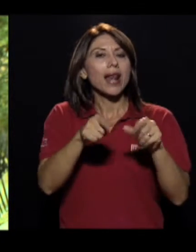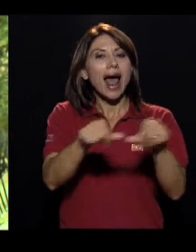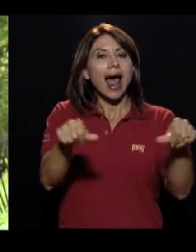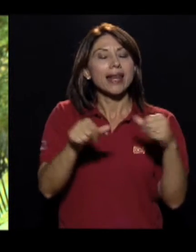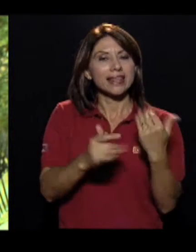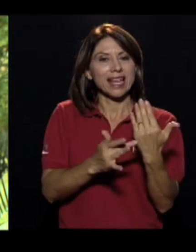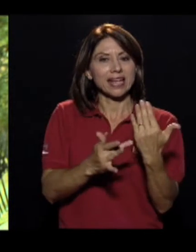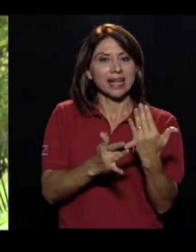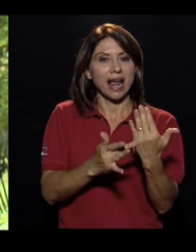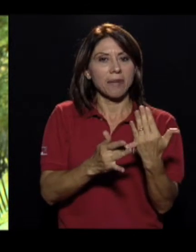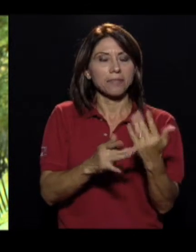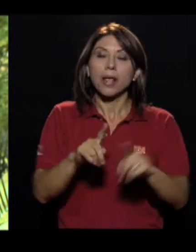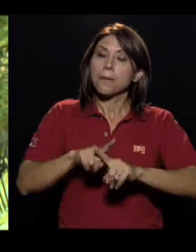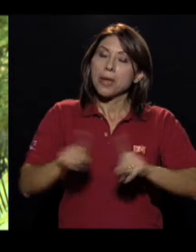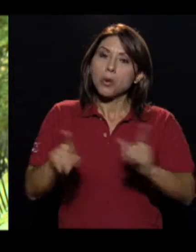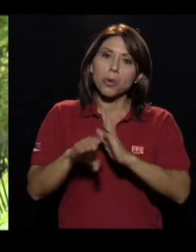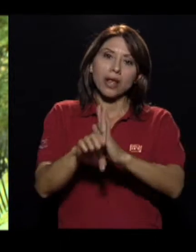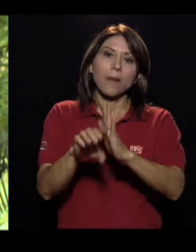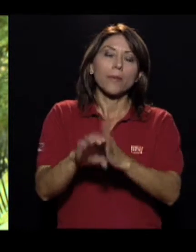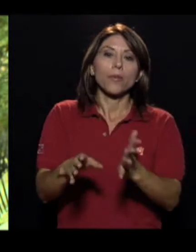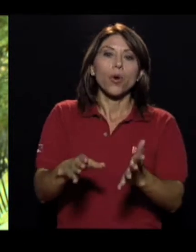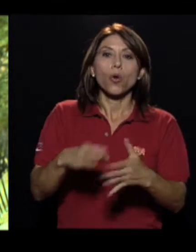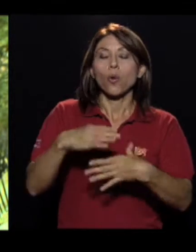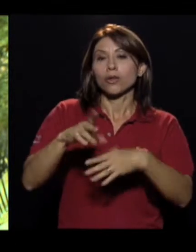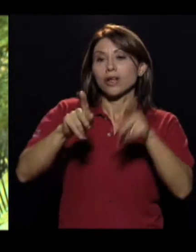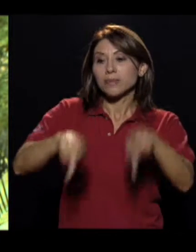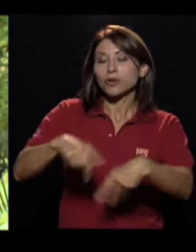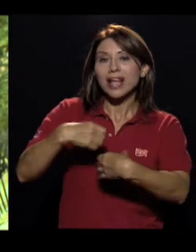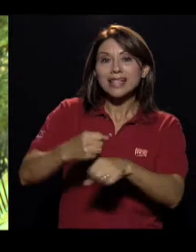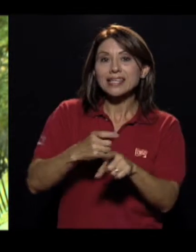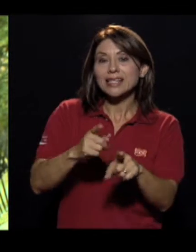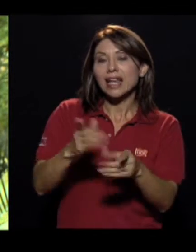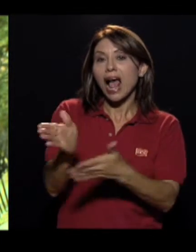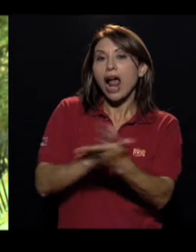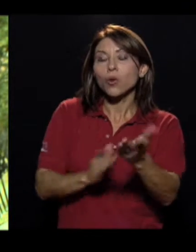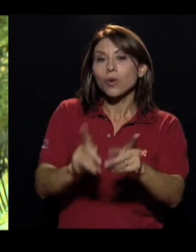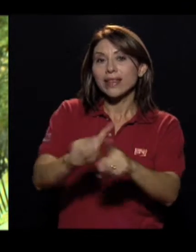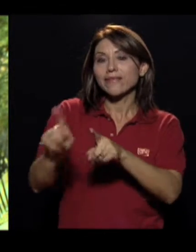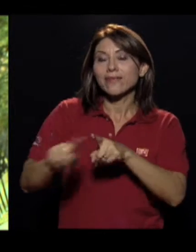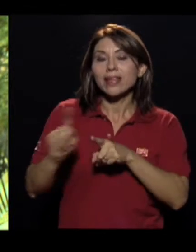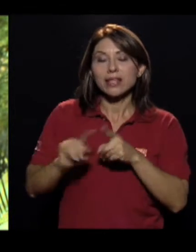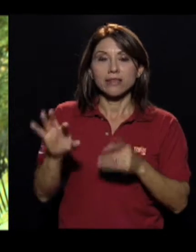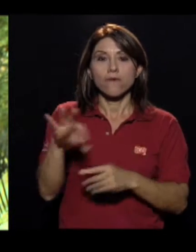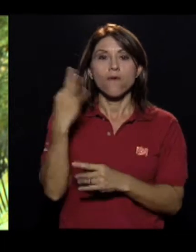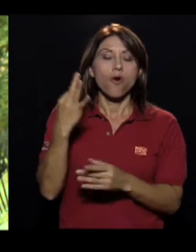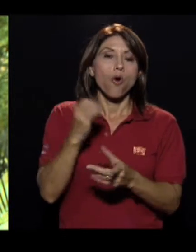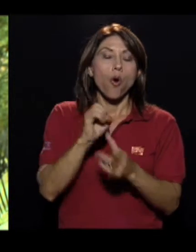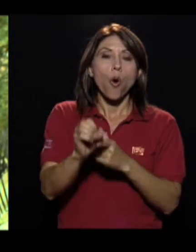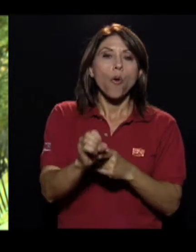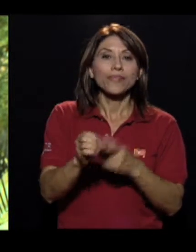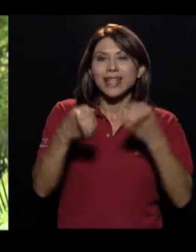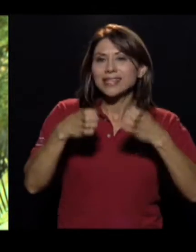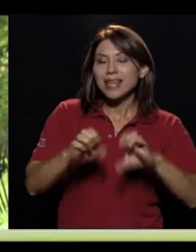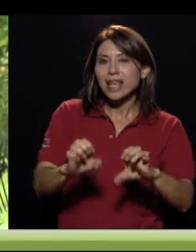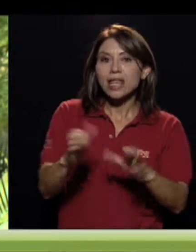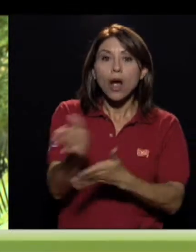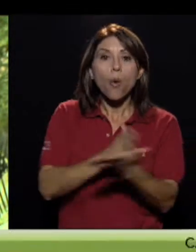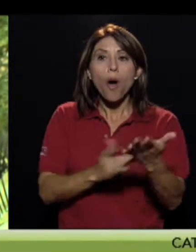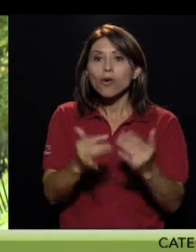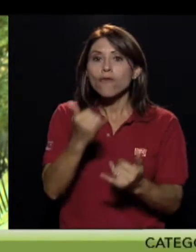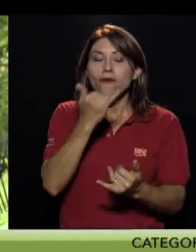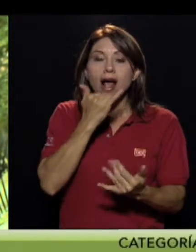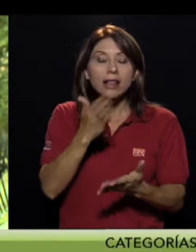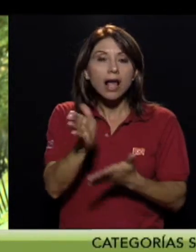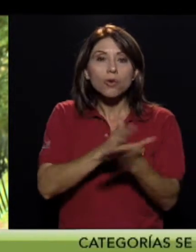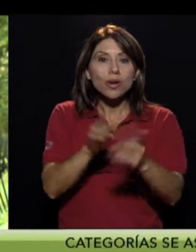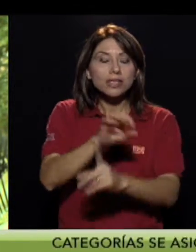en la parte, digamos, táctica, a la hora de, qué sé yo, de los dobles, a la hora de algún tipo de falta